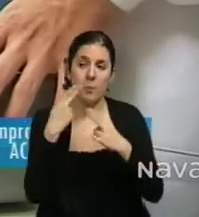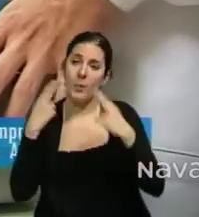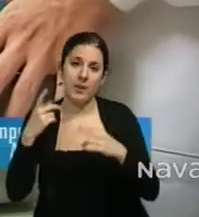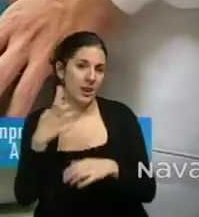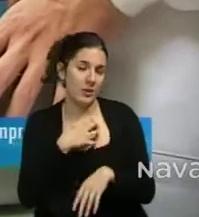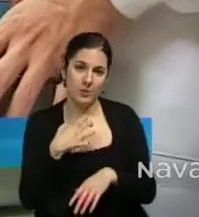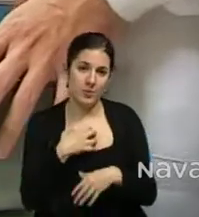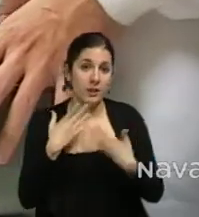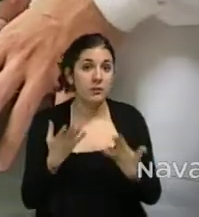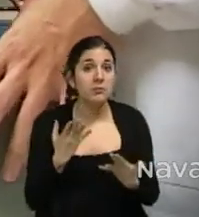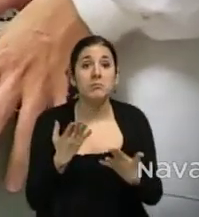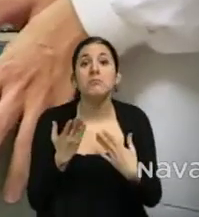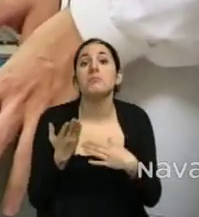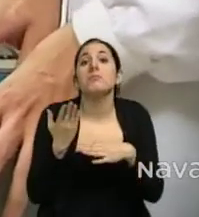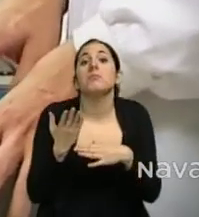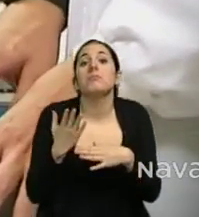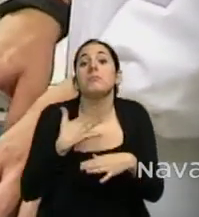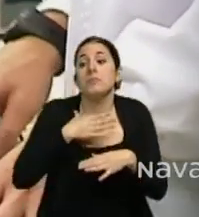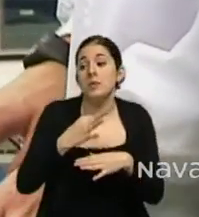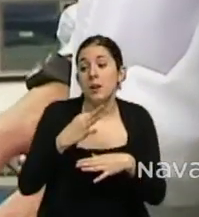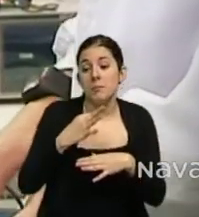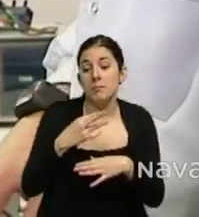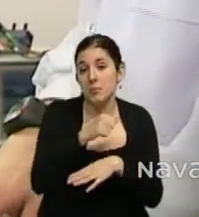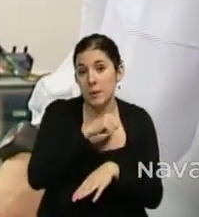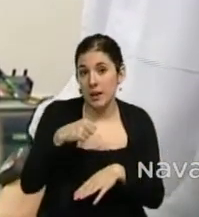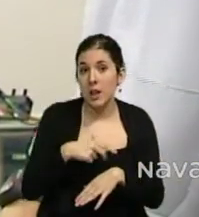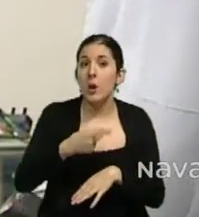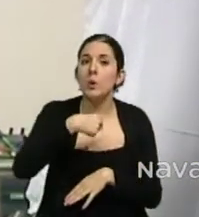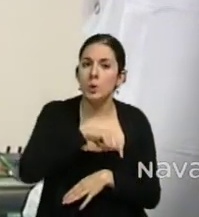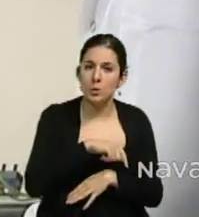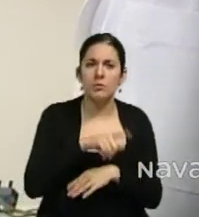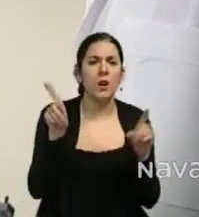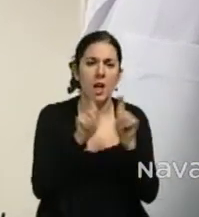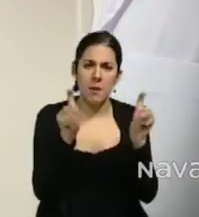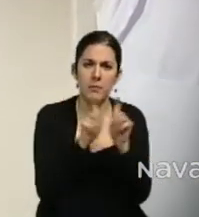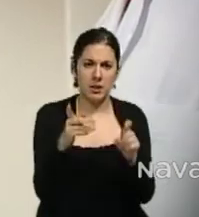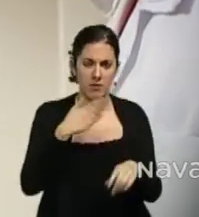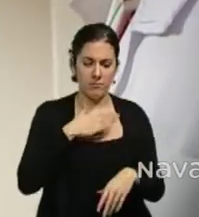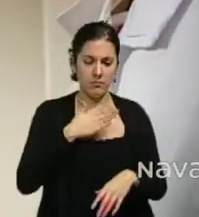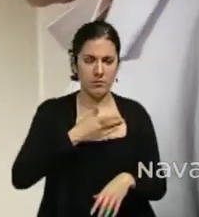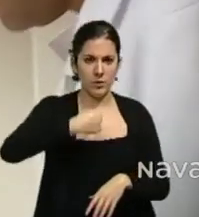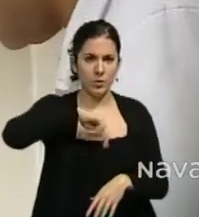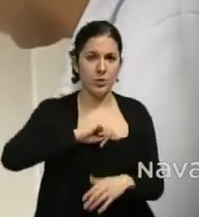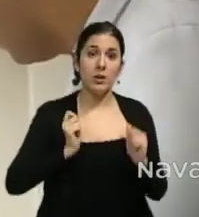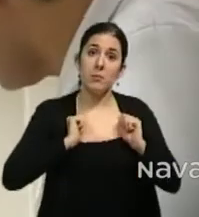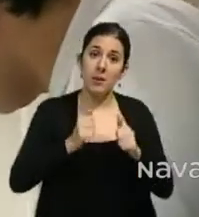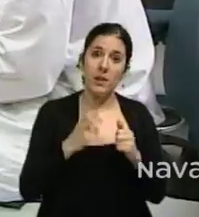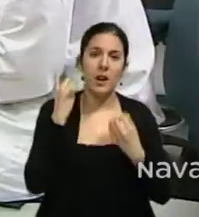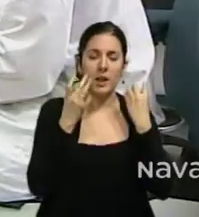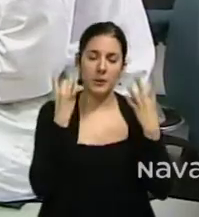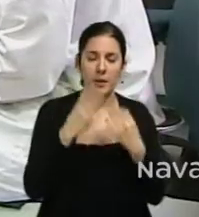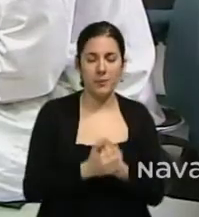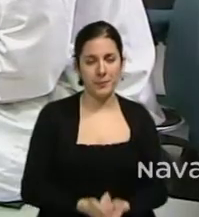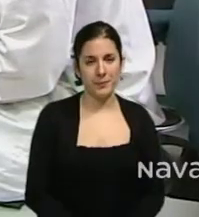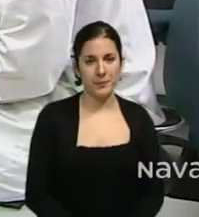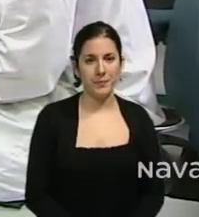esa opción de privatizarnos decidimos retomar nosotros la empresa, cogerla nosotros y empezar con la actividad de metrología.